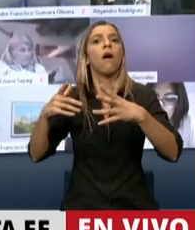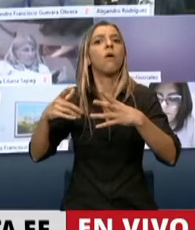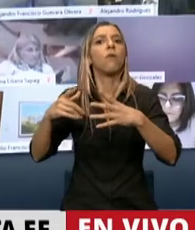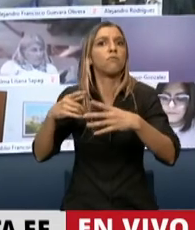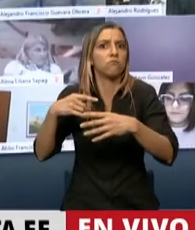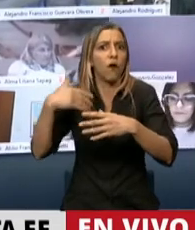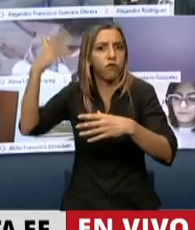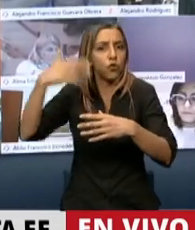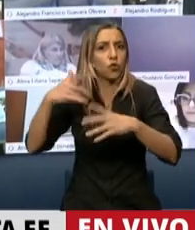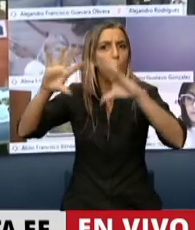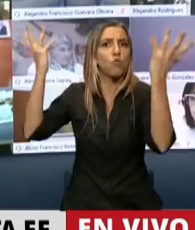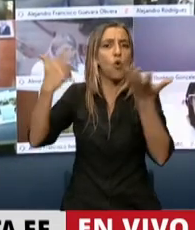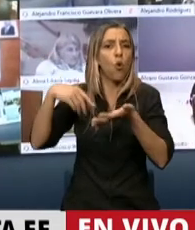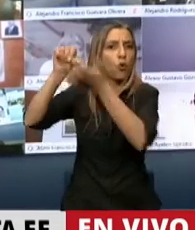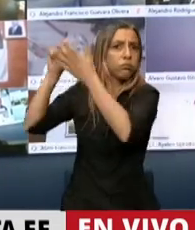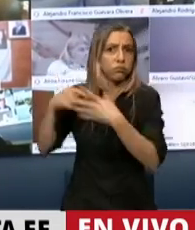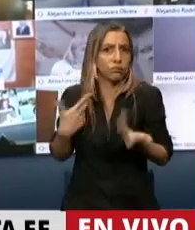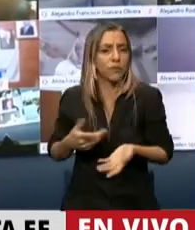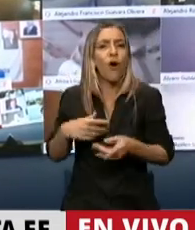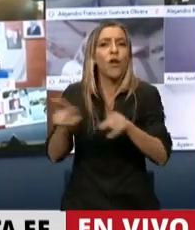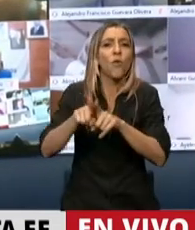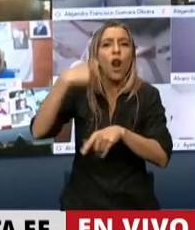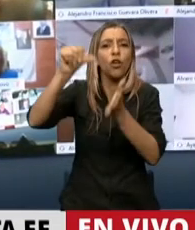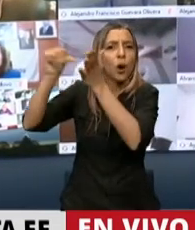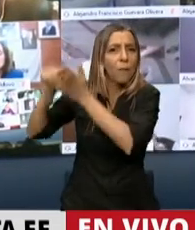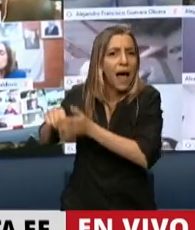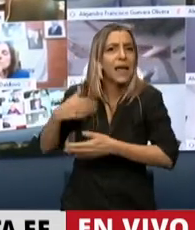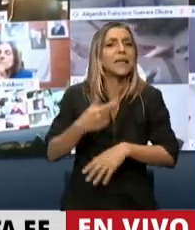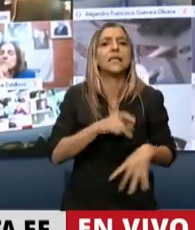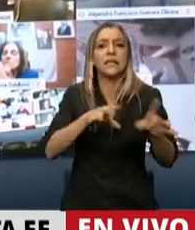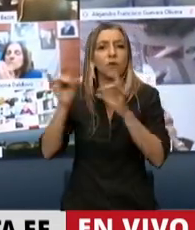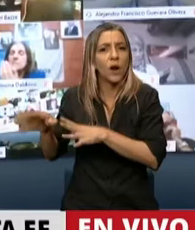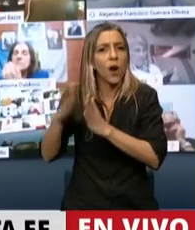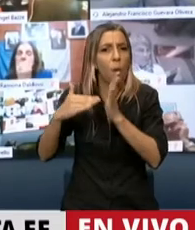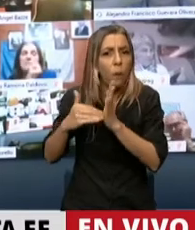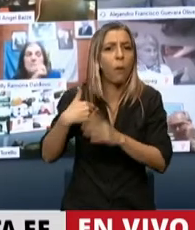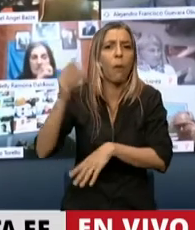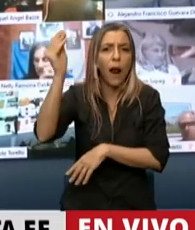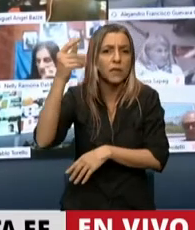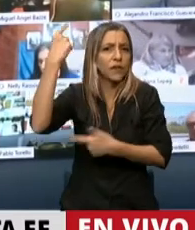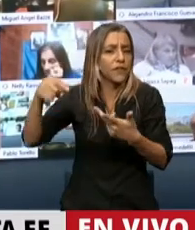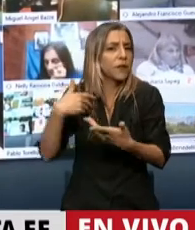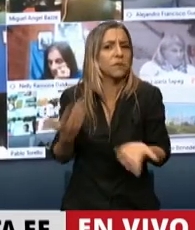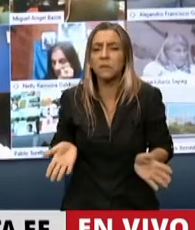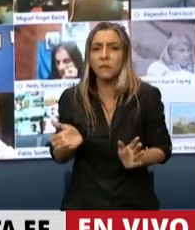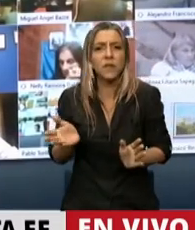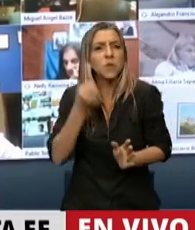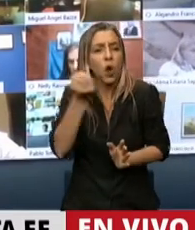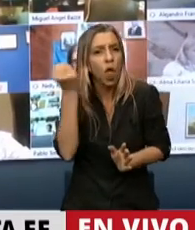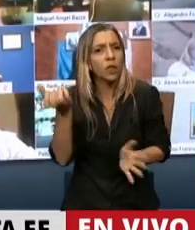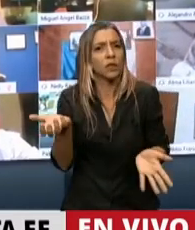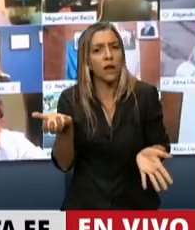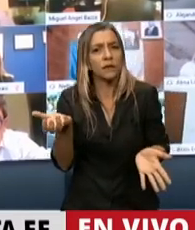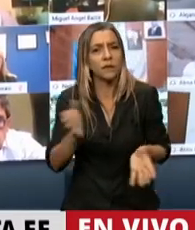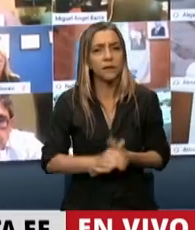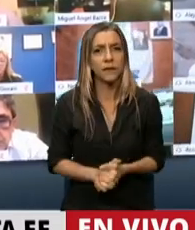en Australia, como es Nueva Zelandia, como es en Brasil. En el estrés hídrico, señores y señoras, en el